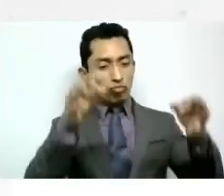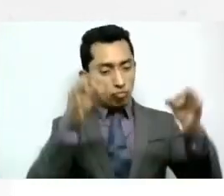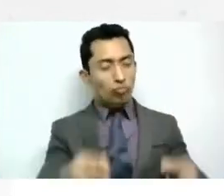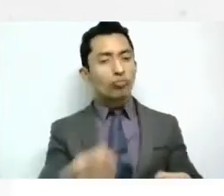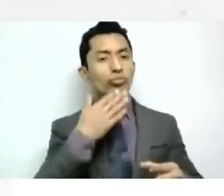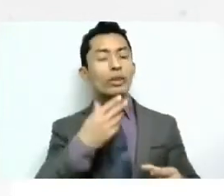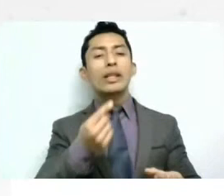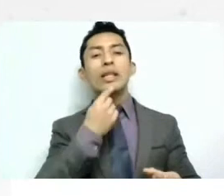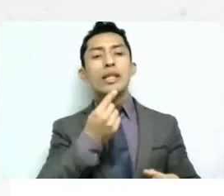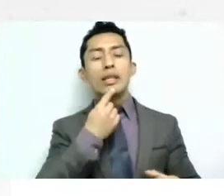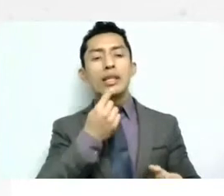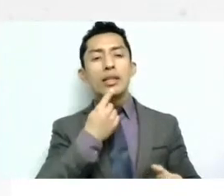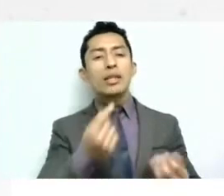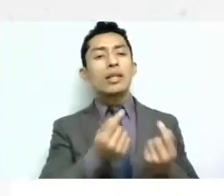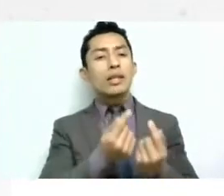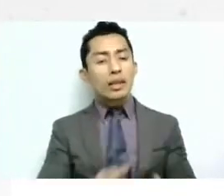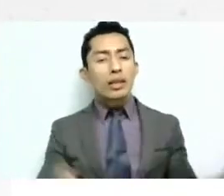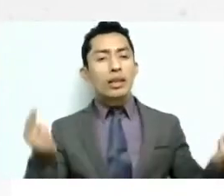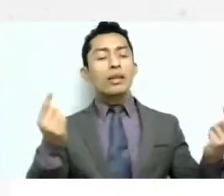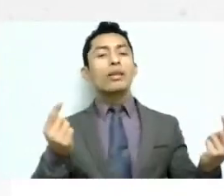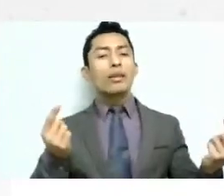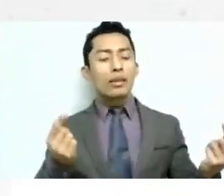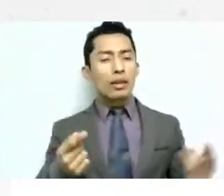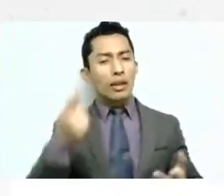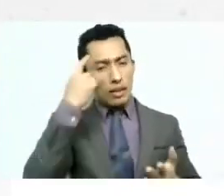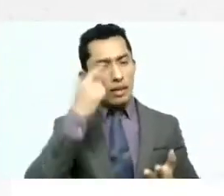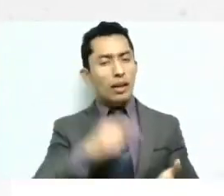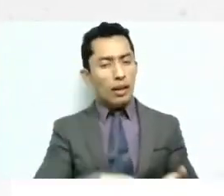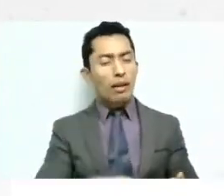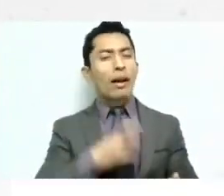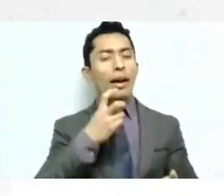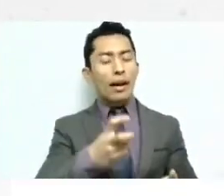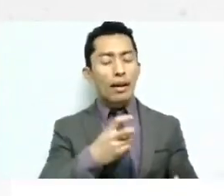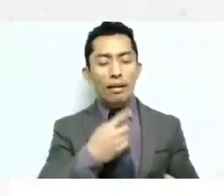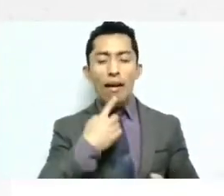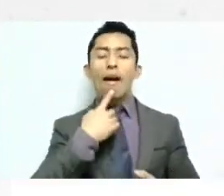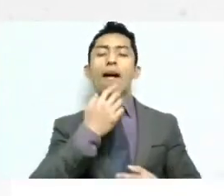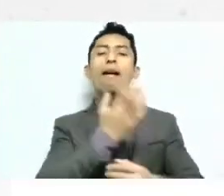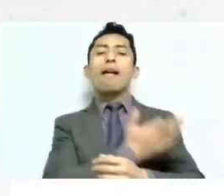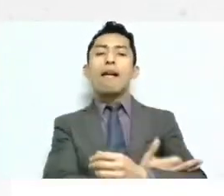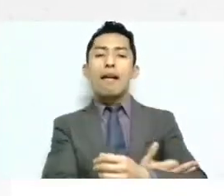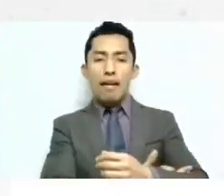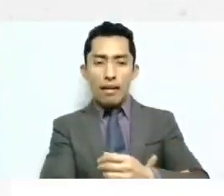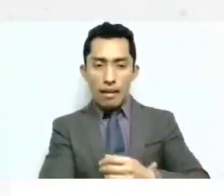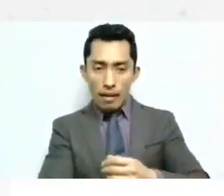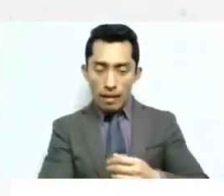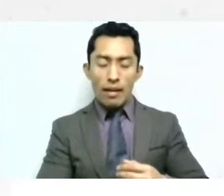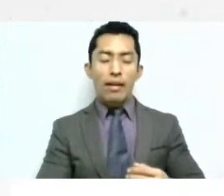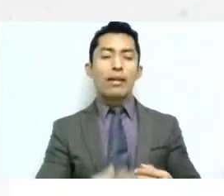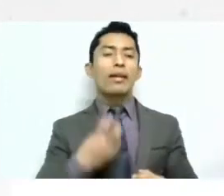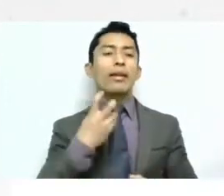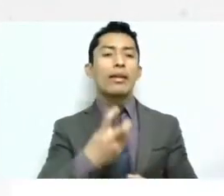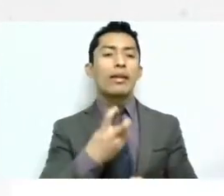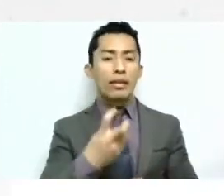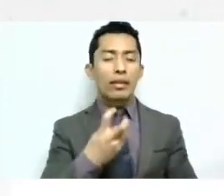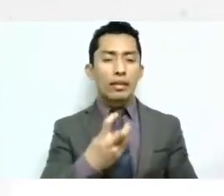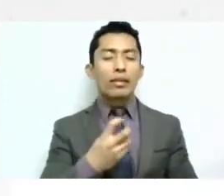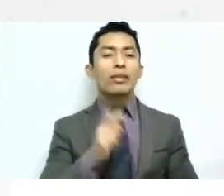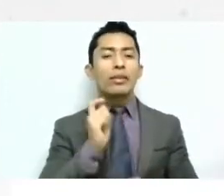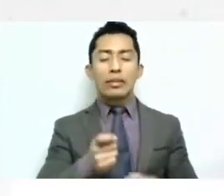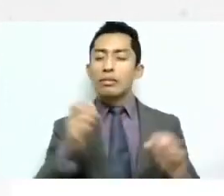a los menores creo que ahí nos va enseñando un poco cómo se van